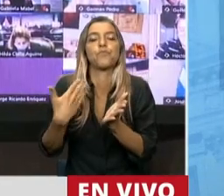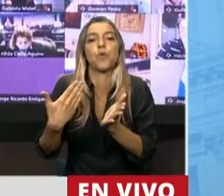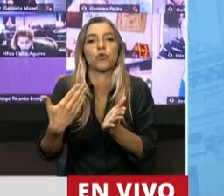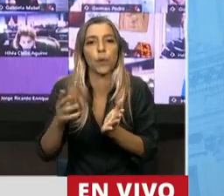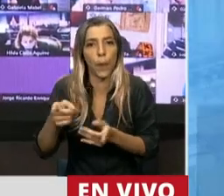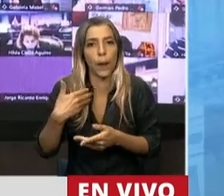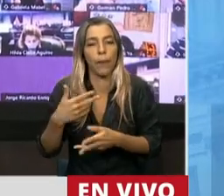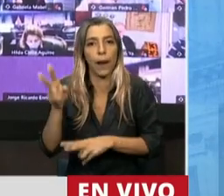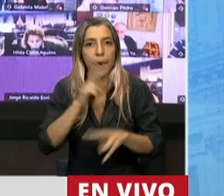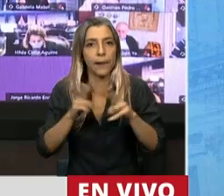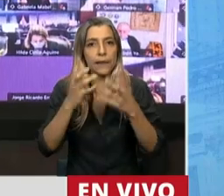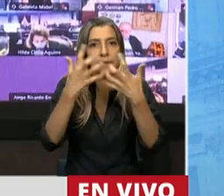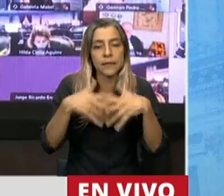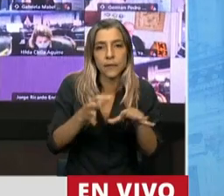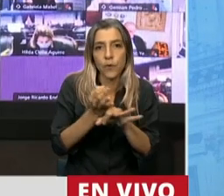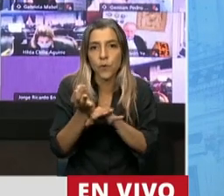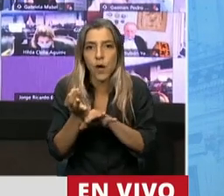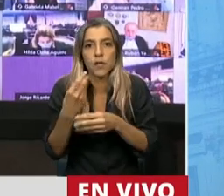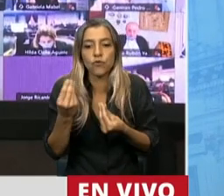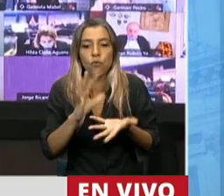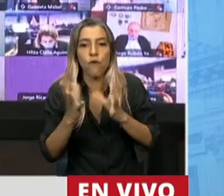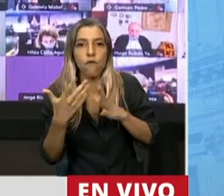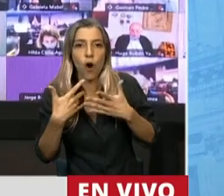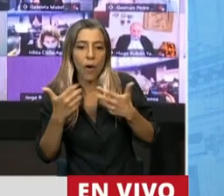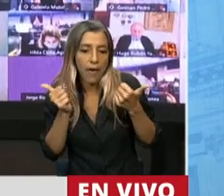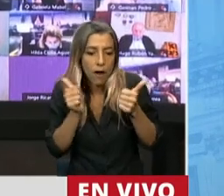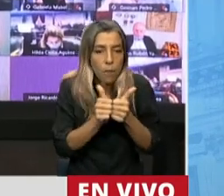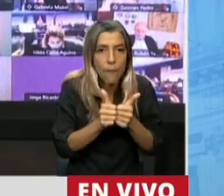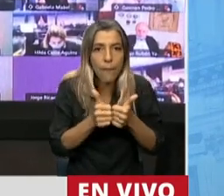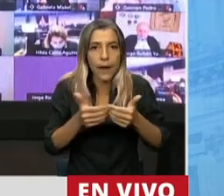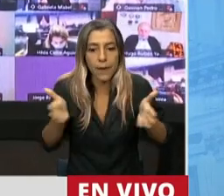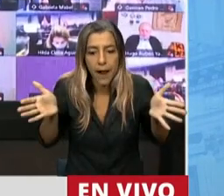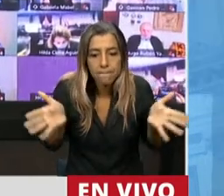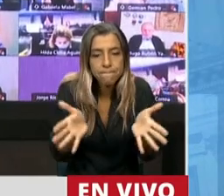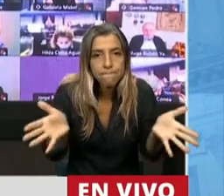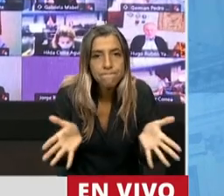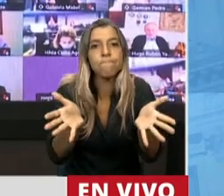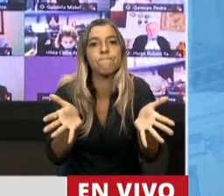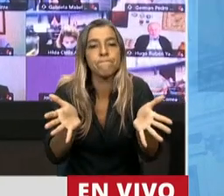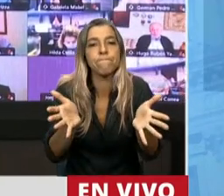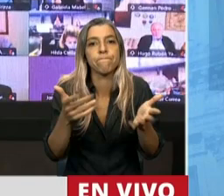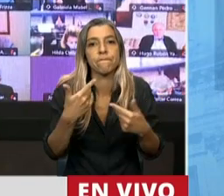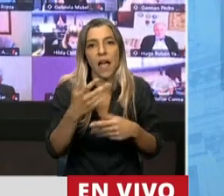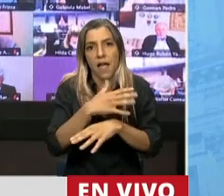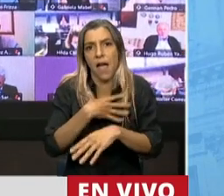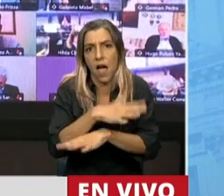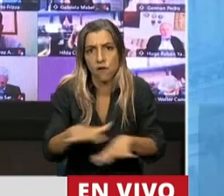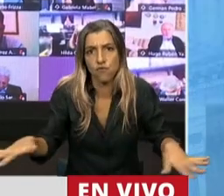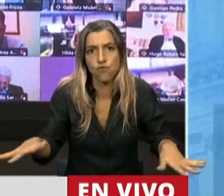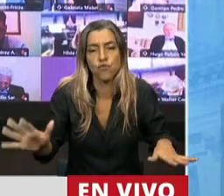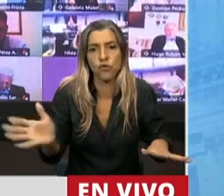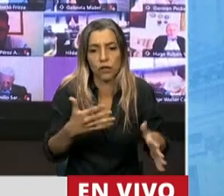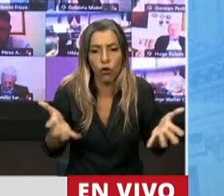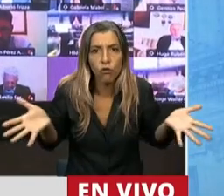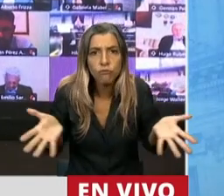para contener, para acompañar, para salir a abrazar a nuestros alumnos. Claramente,